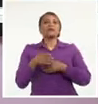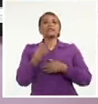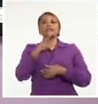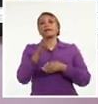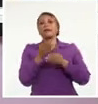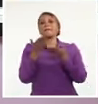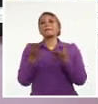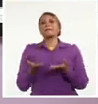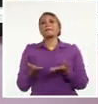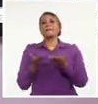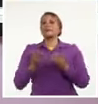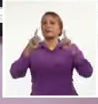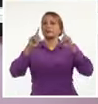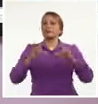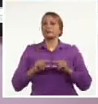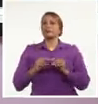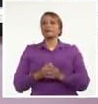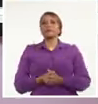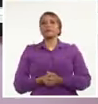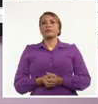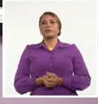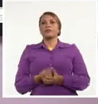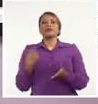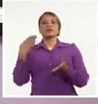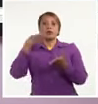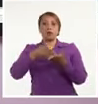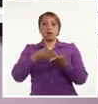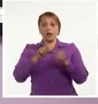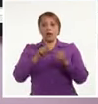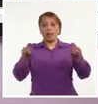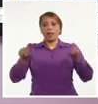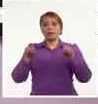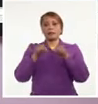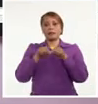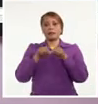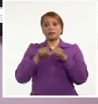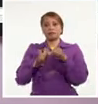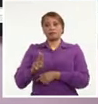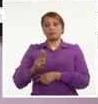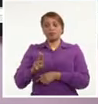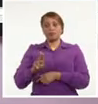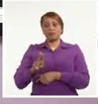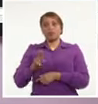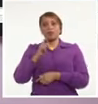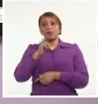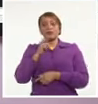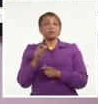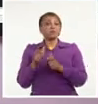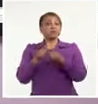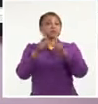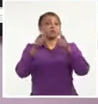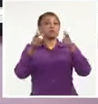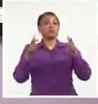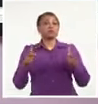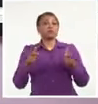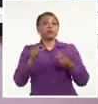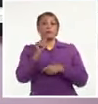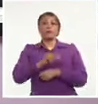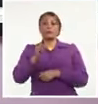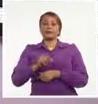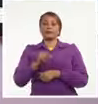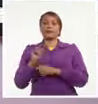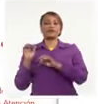bajo peso. En otras palabras, llegó a la sala de cuidados intensivos neonatológicos una mayor cantidad de pacientes.